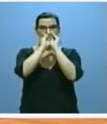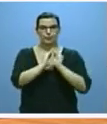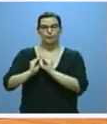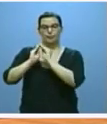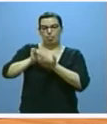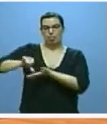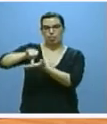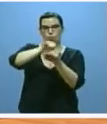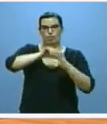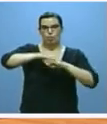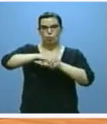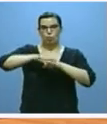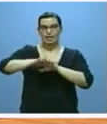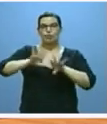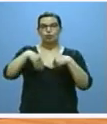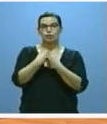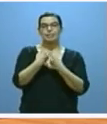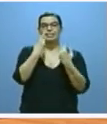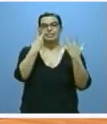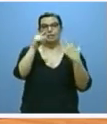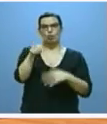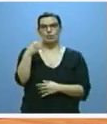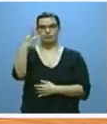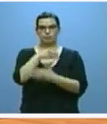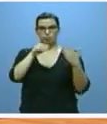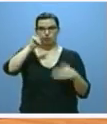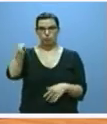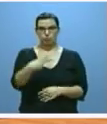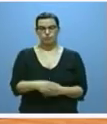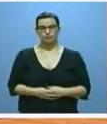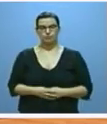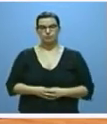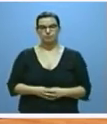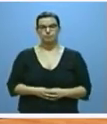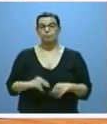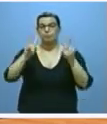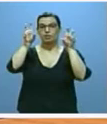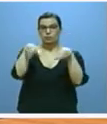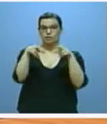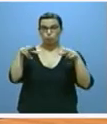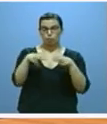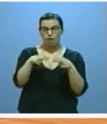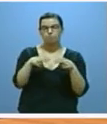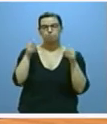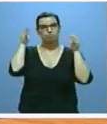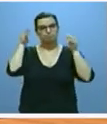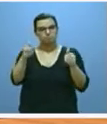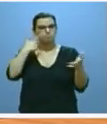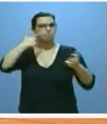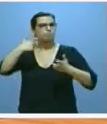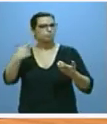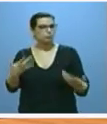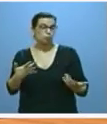urbana por otros 7,3 millones de euros. En el aspecto social cabe destacar